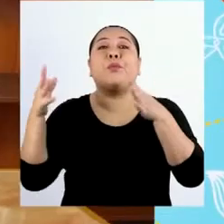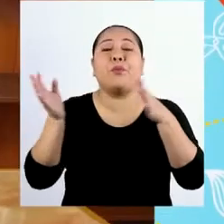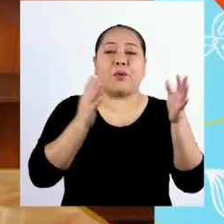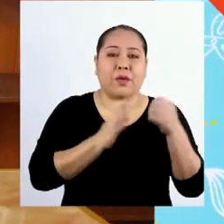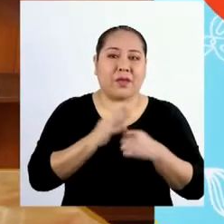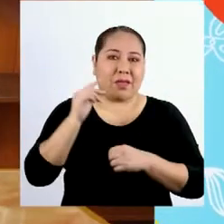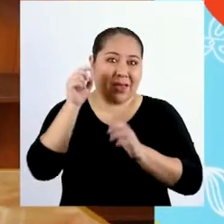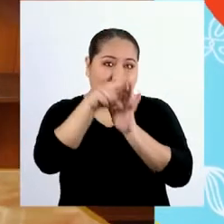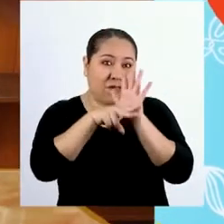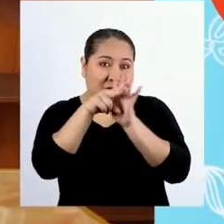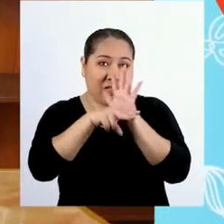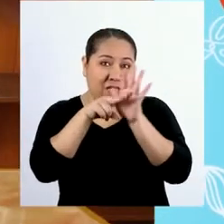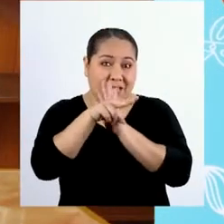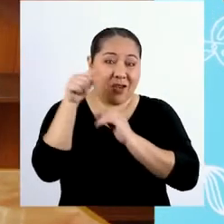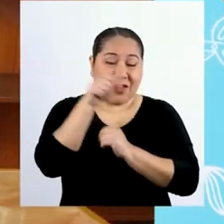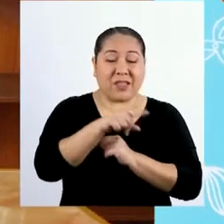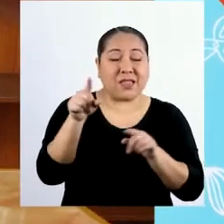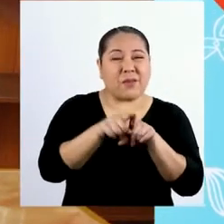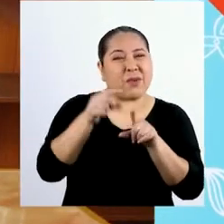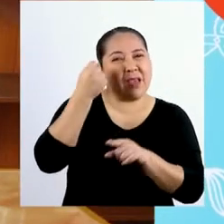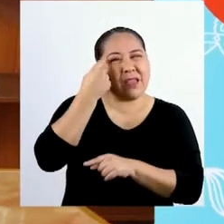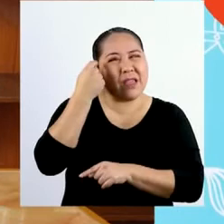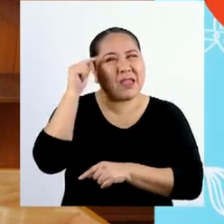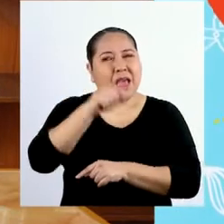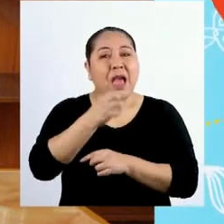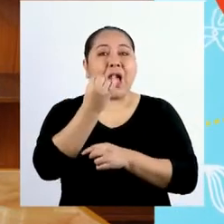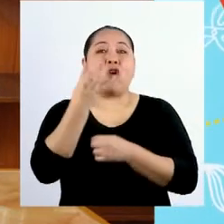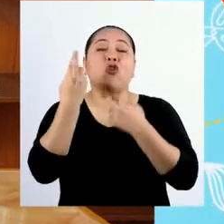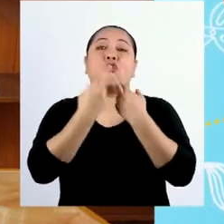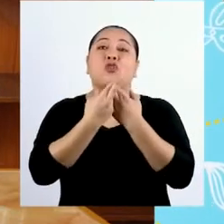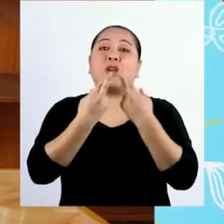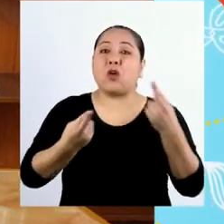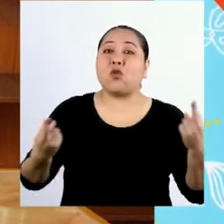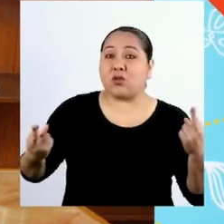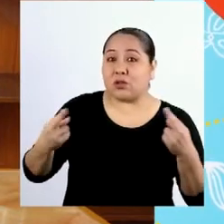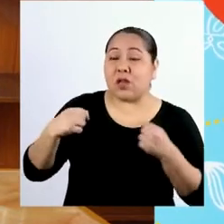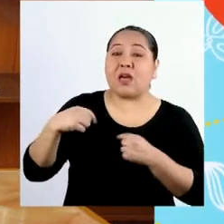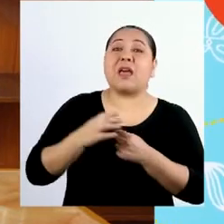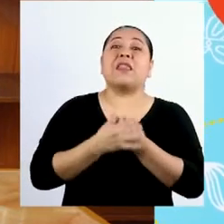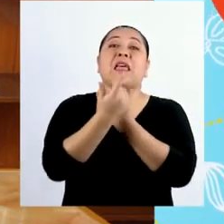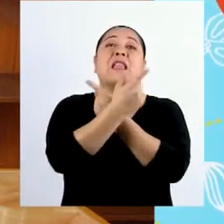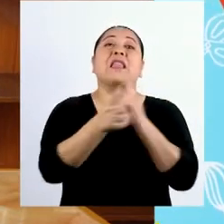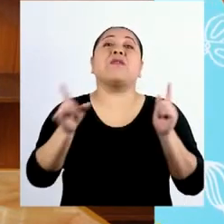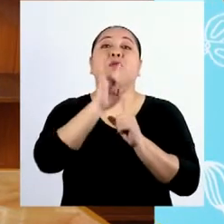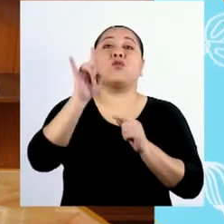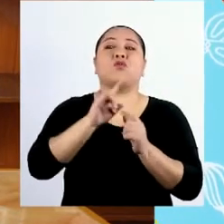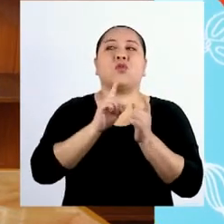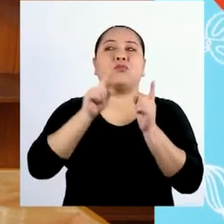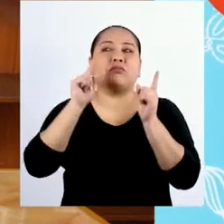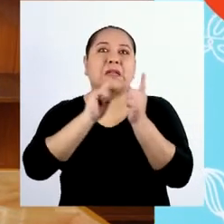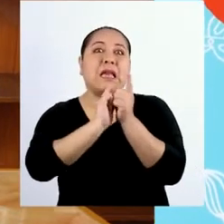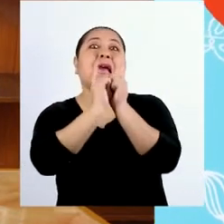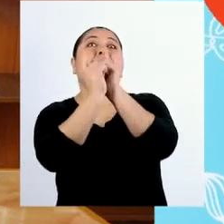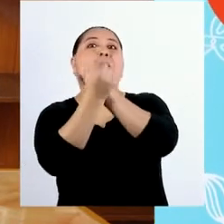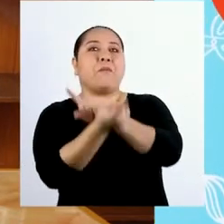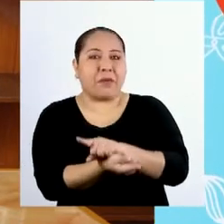aire. El video también nos permite comprender que algunos recursos de libre uso pueden convertirse bajo